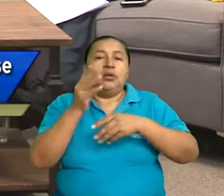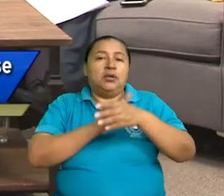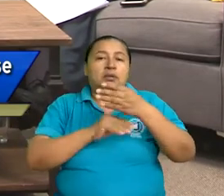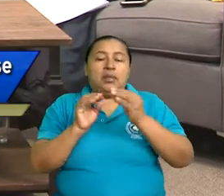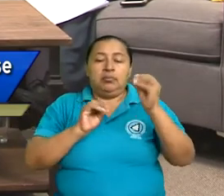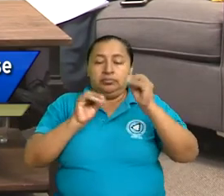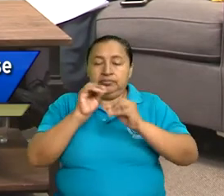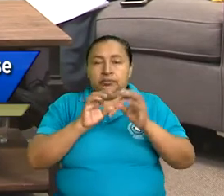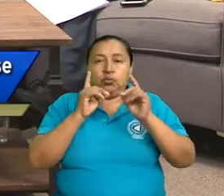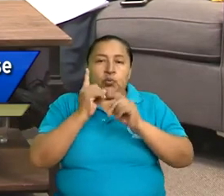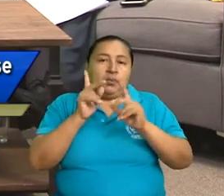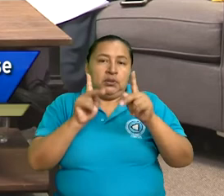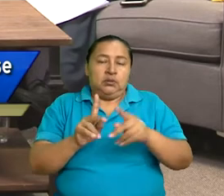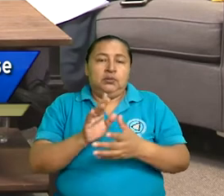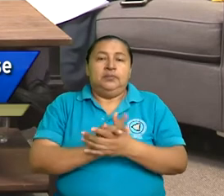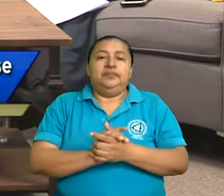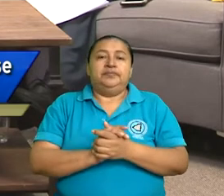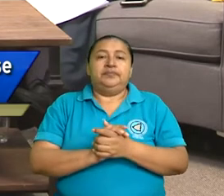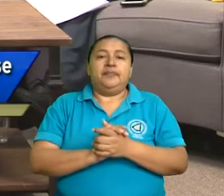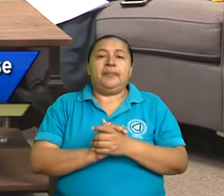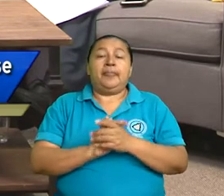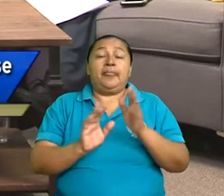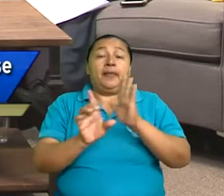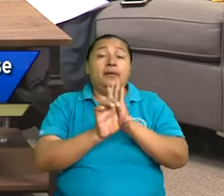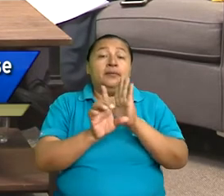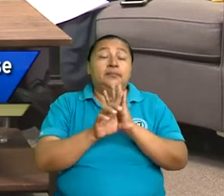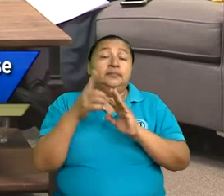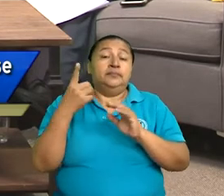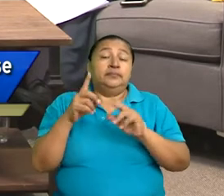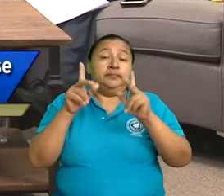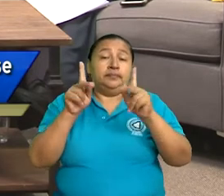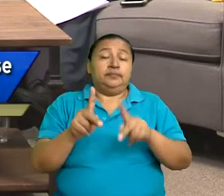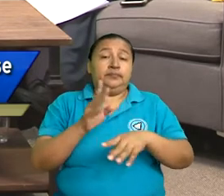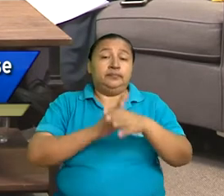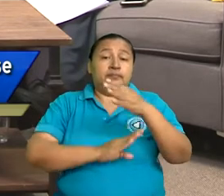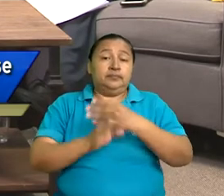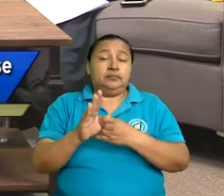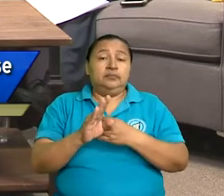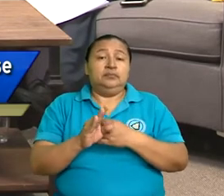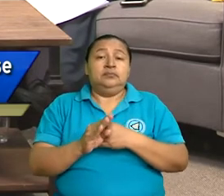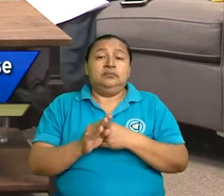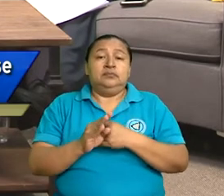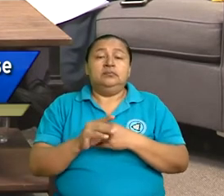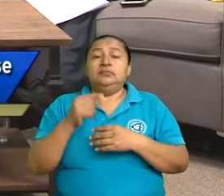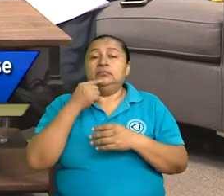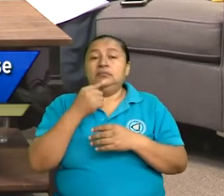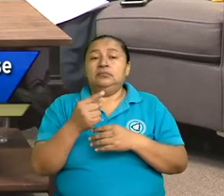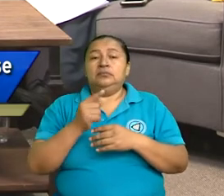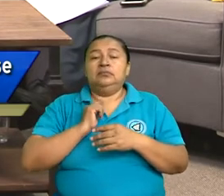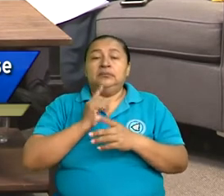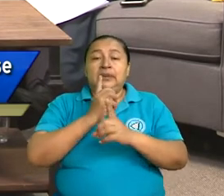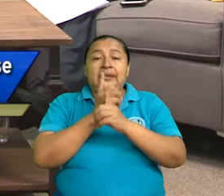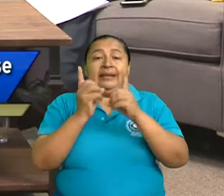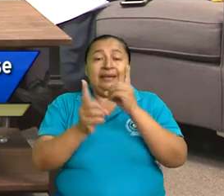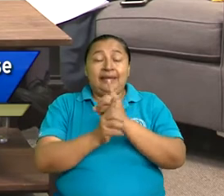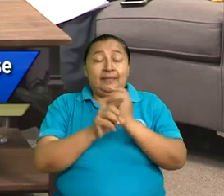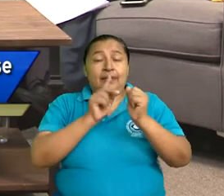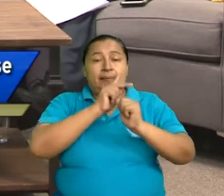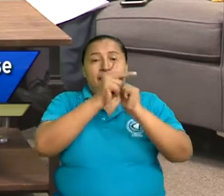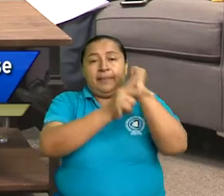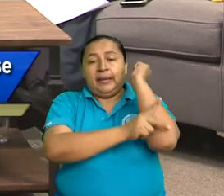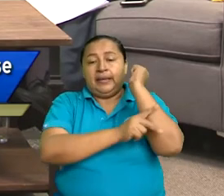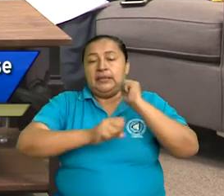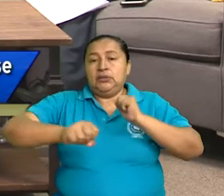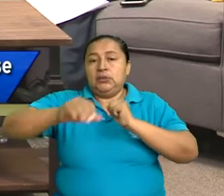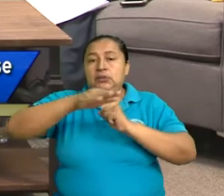que mencioné anteriormente. Entonces, la ley de derechos de las personas con discapacidad establece la obligación del Estado, de la sociedad,